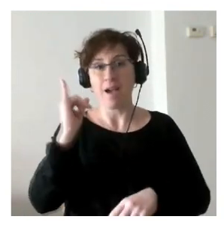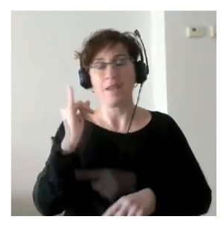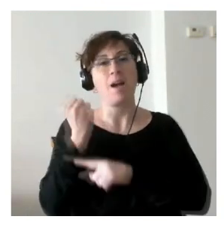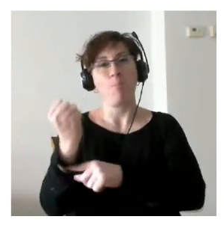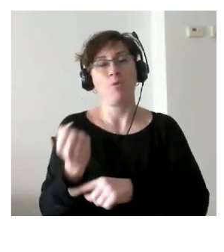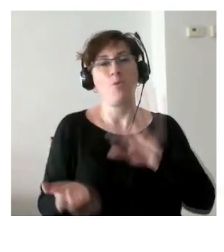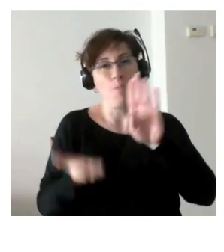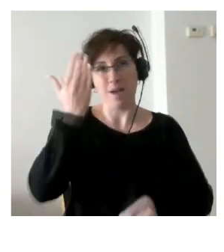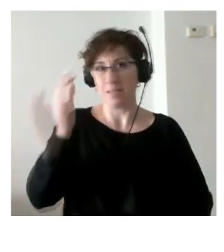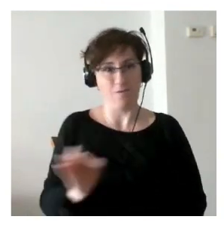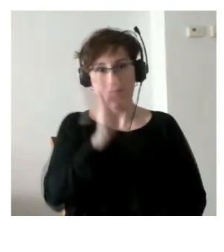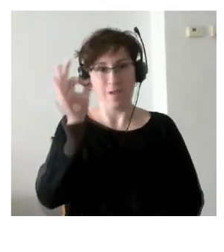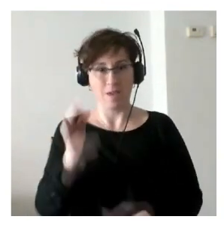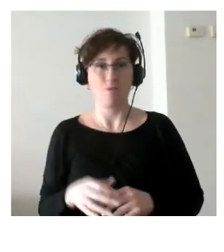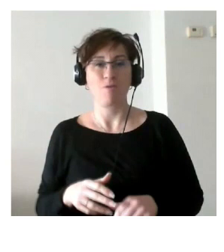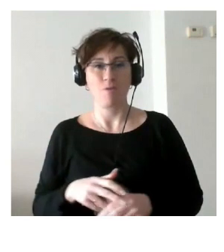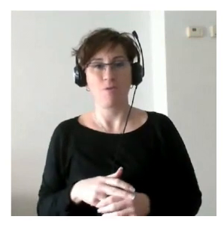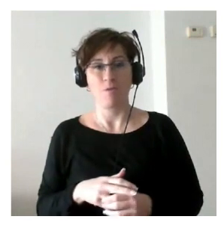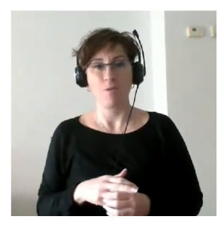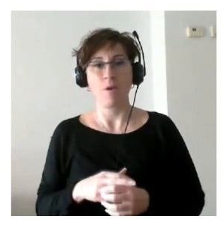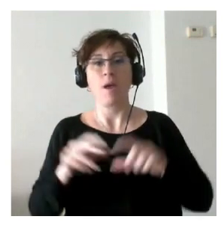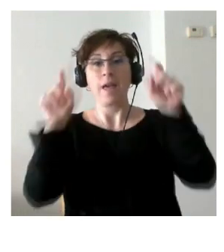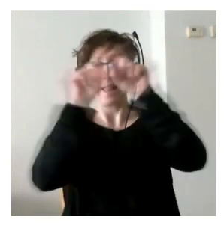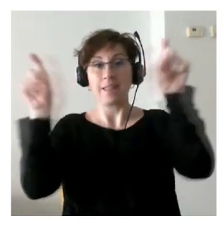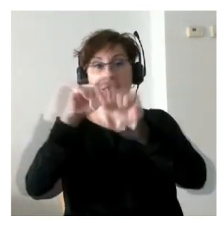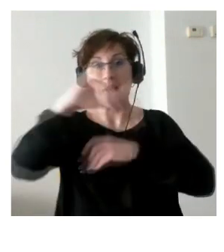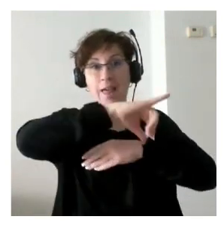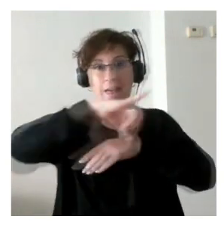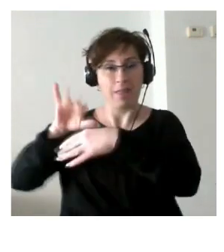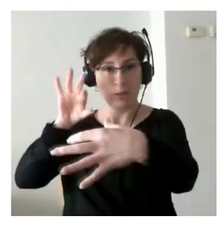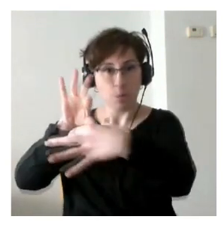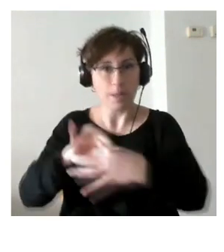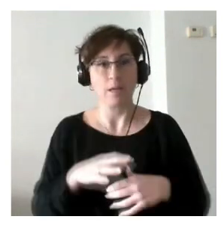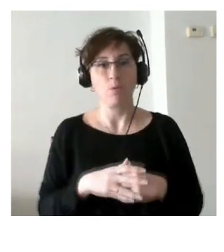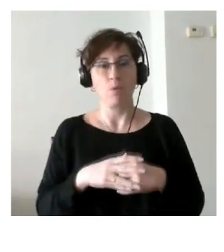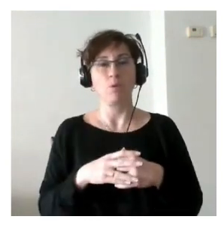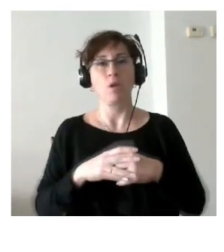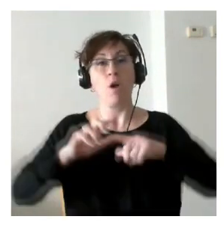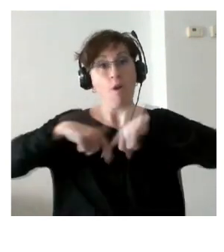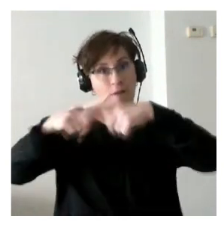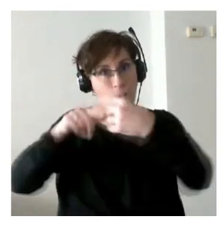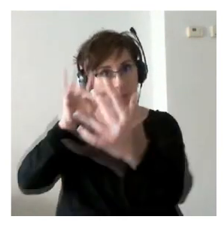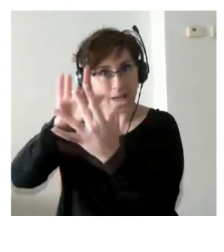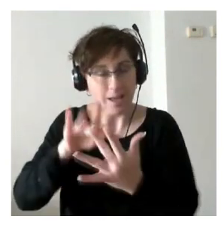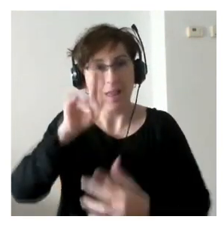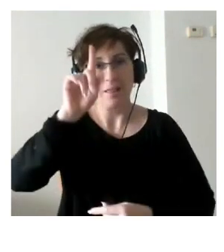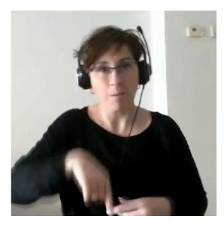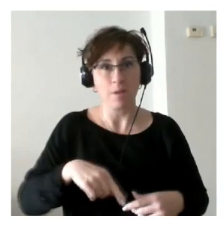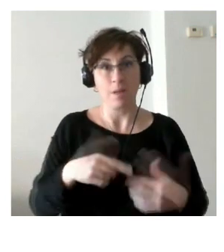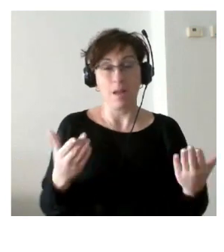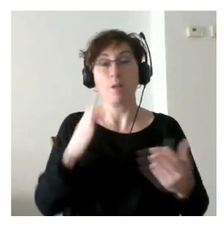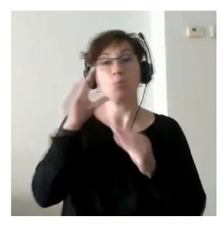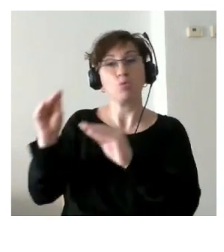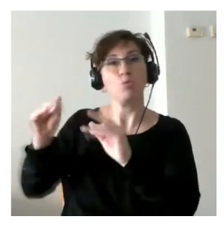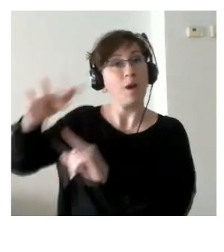tener ese vínculo con entidades de su entorno haber podido llegar a la familia porque precisamente el entorno de Sergio no era